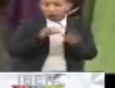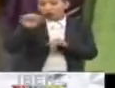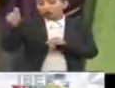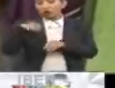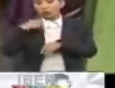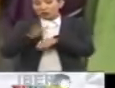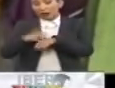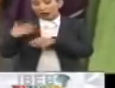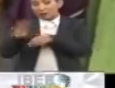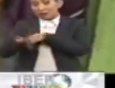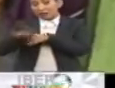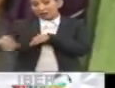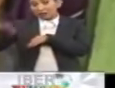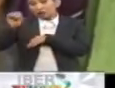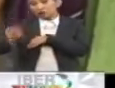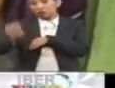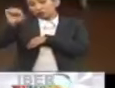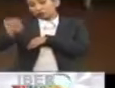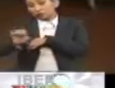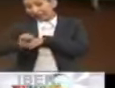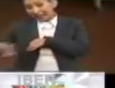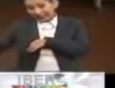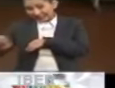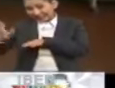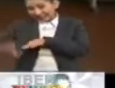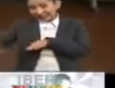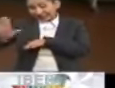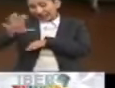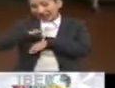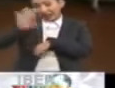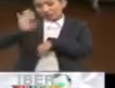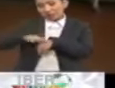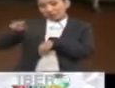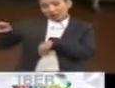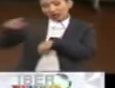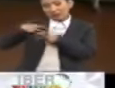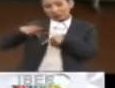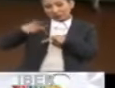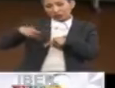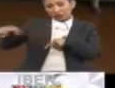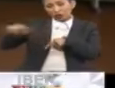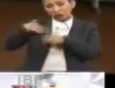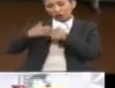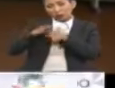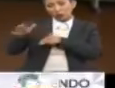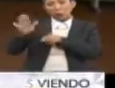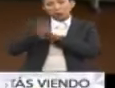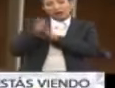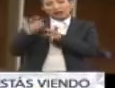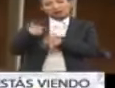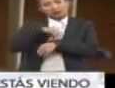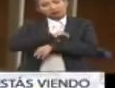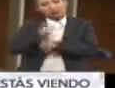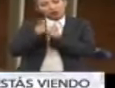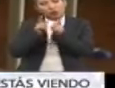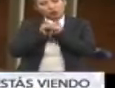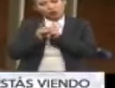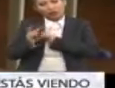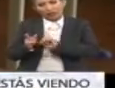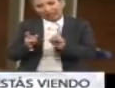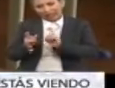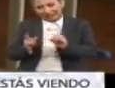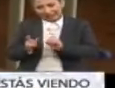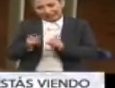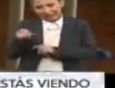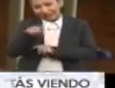resto del país, sobre todo el sur y el sureste, donde hay una, digamos, un paso a la derecha, un movimiento a la